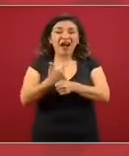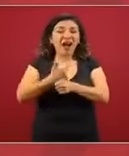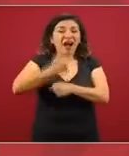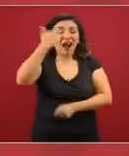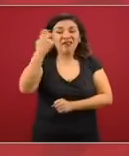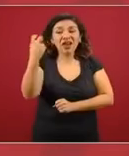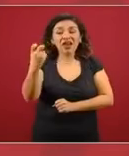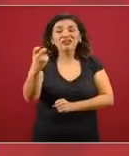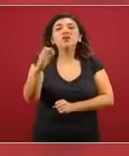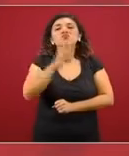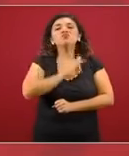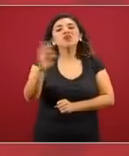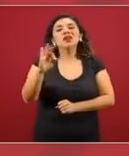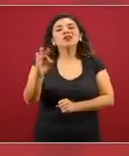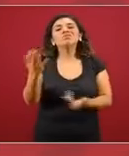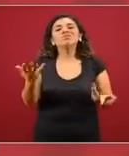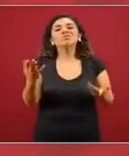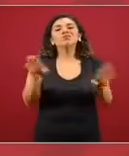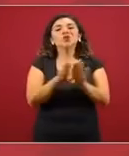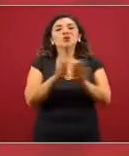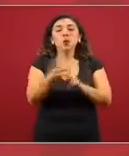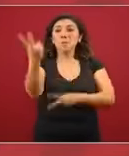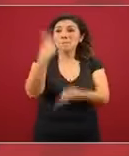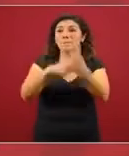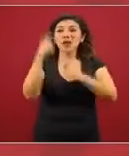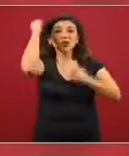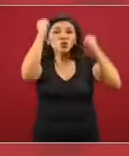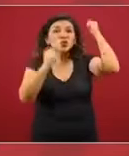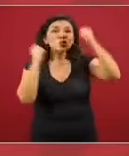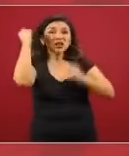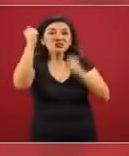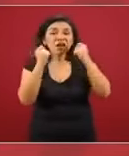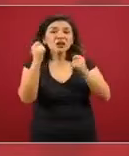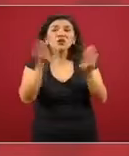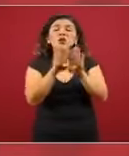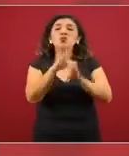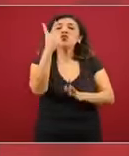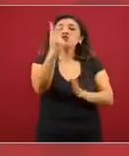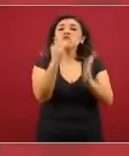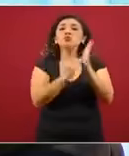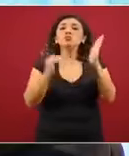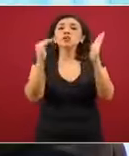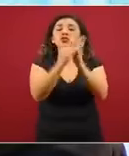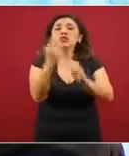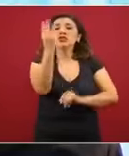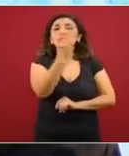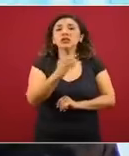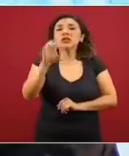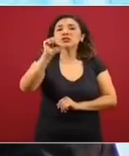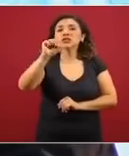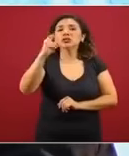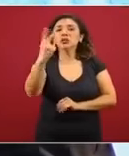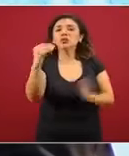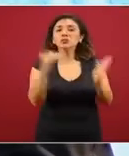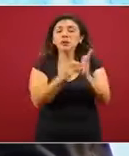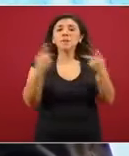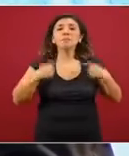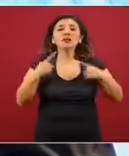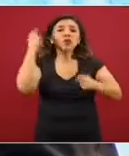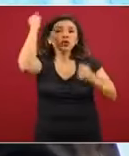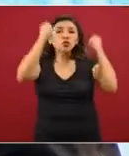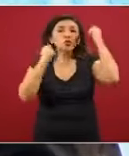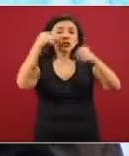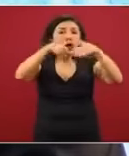repercutiría no sólo en la llegada, tan sólo de dos millones 362 mil turistas a hotel,